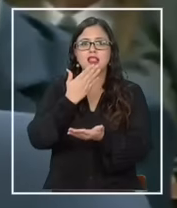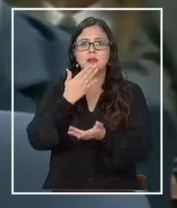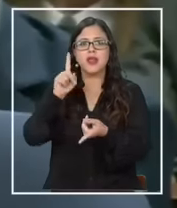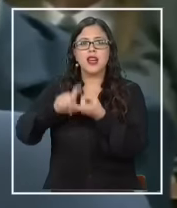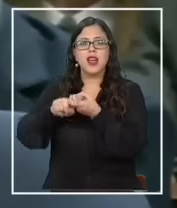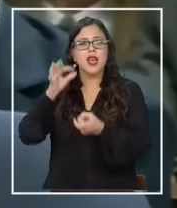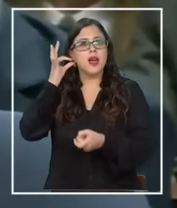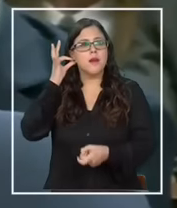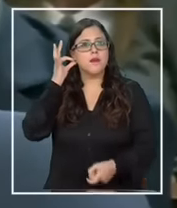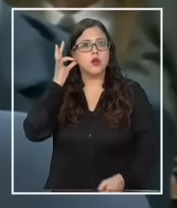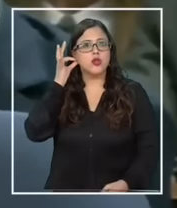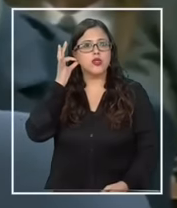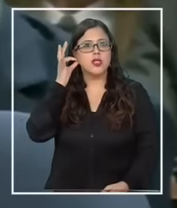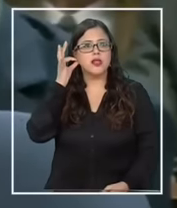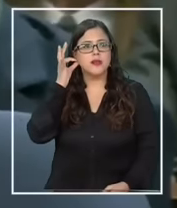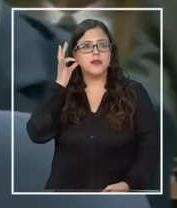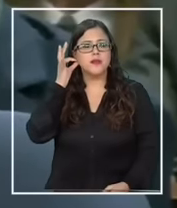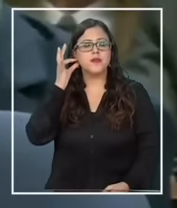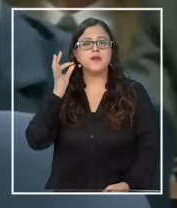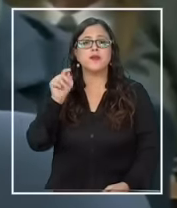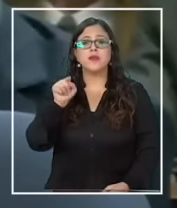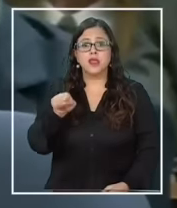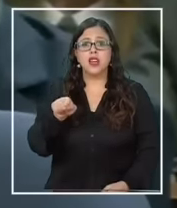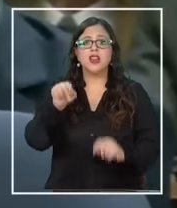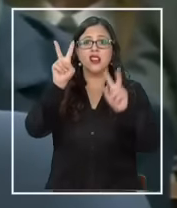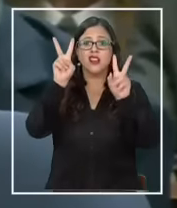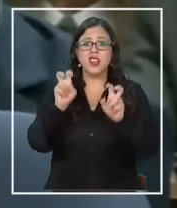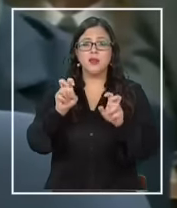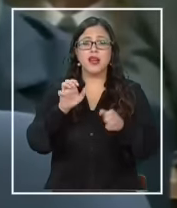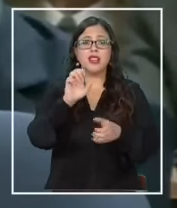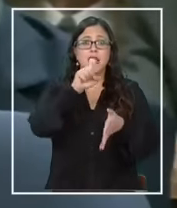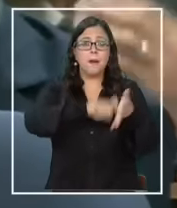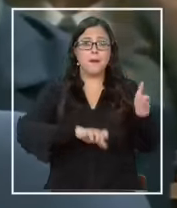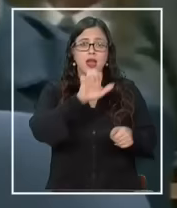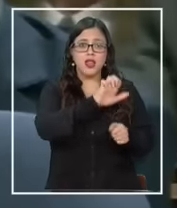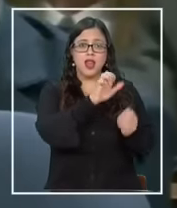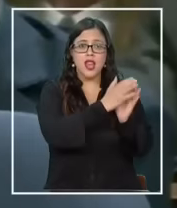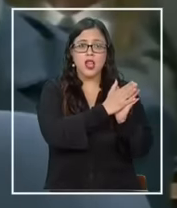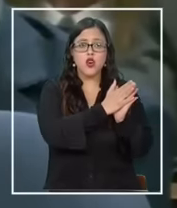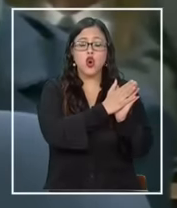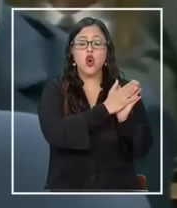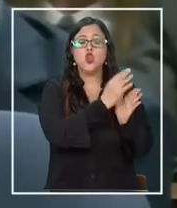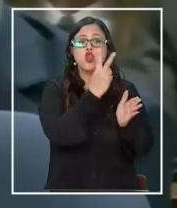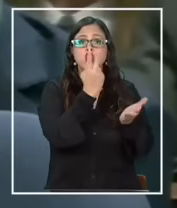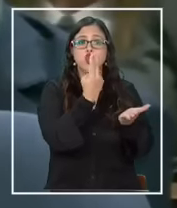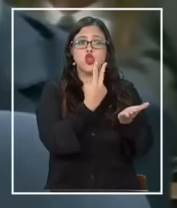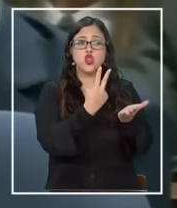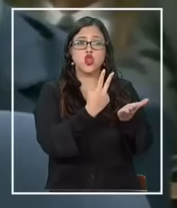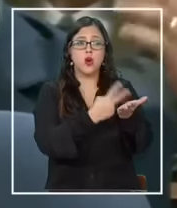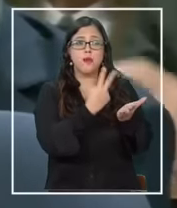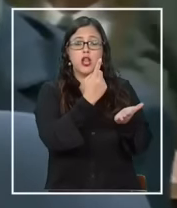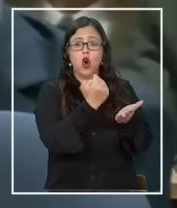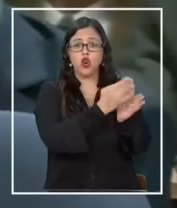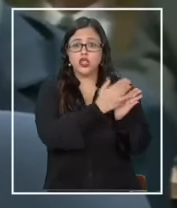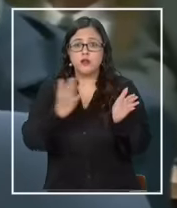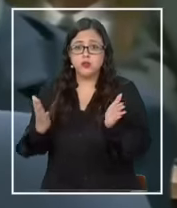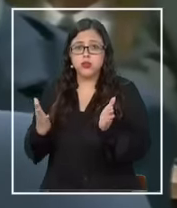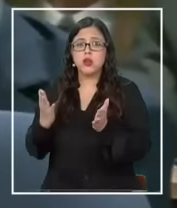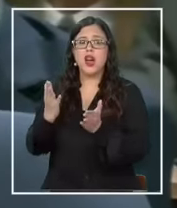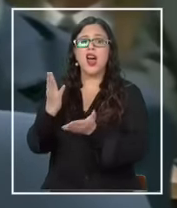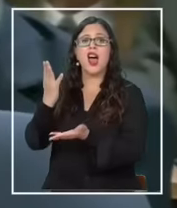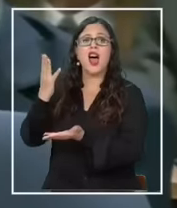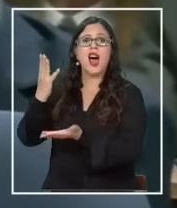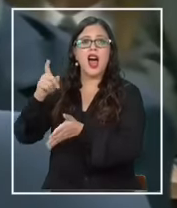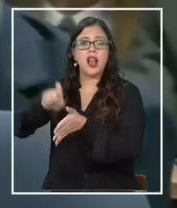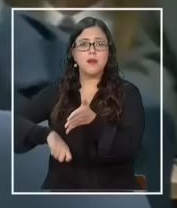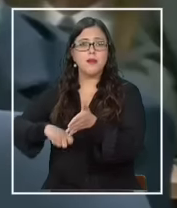María Soledad Simonetti Zambeli, en el periodo comprendido entre enero del 2011 y septiembre del 2021, que serían de origen